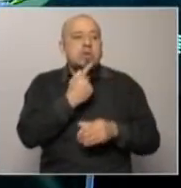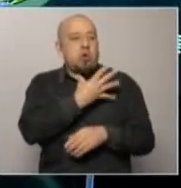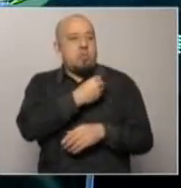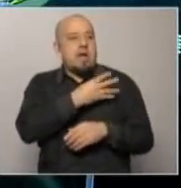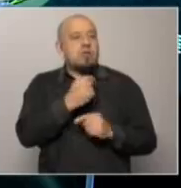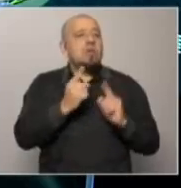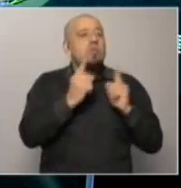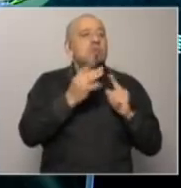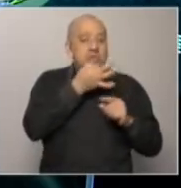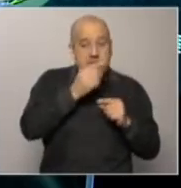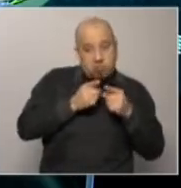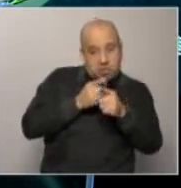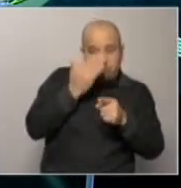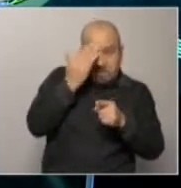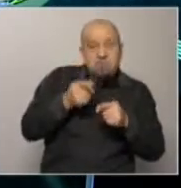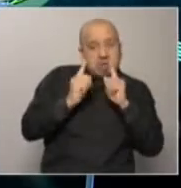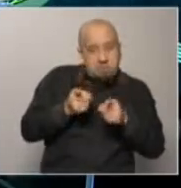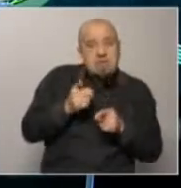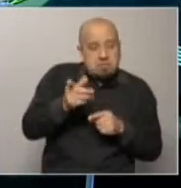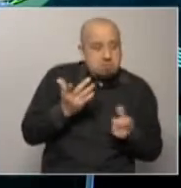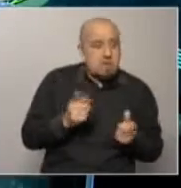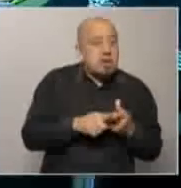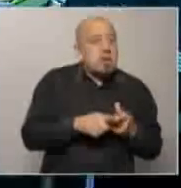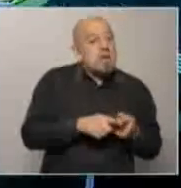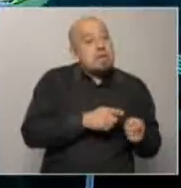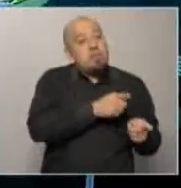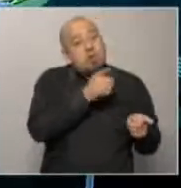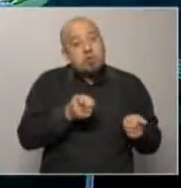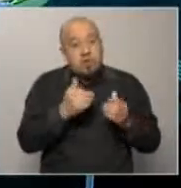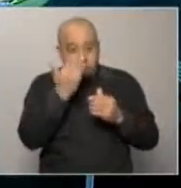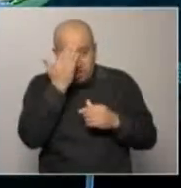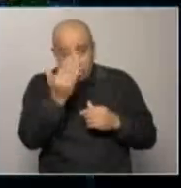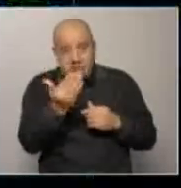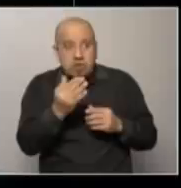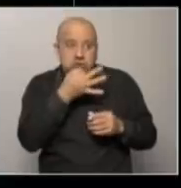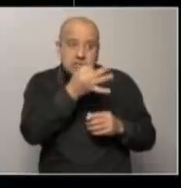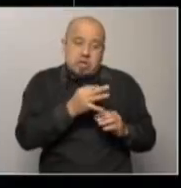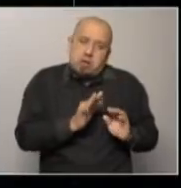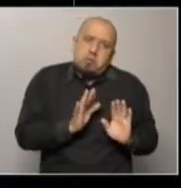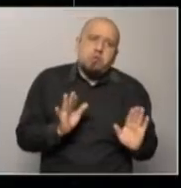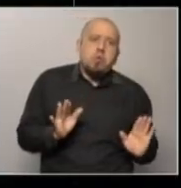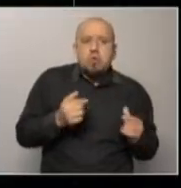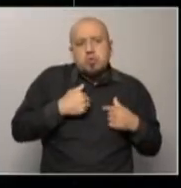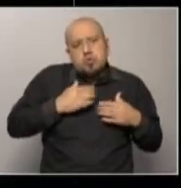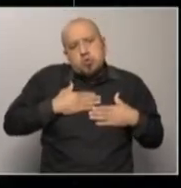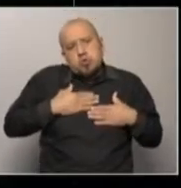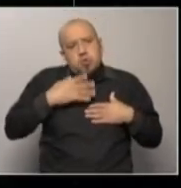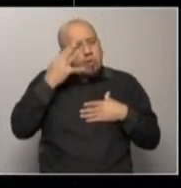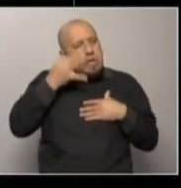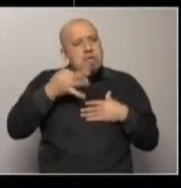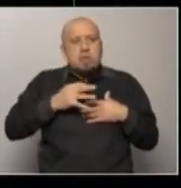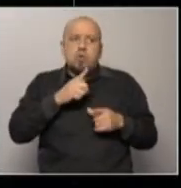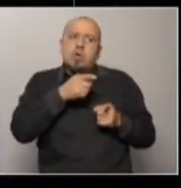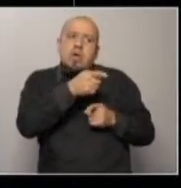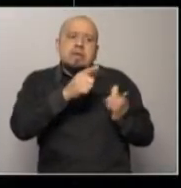jerarcas. Y del otro lado, del Frente Amplio se defienden diciendo que, bueno, que en realidad esas